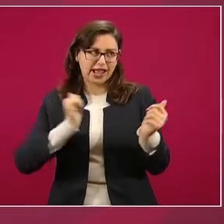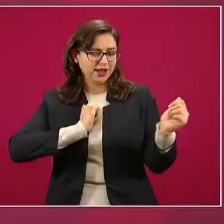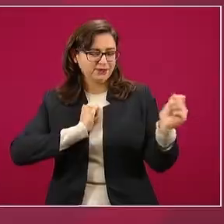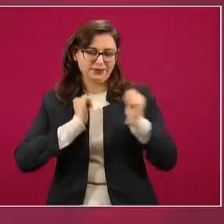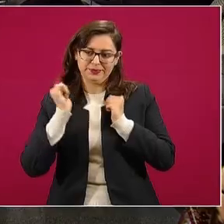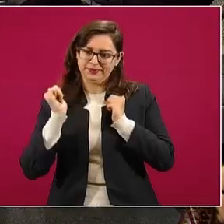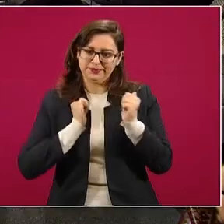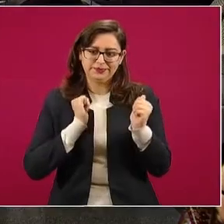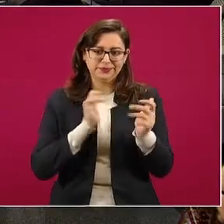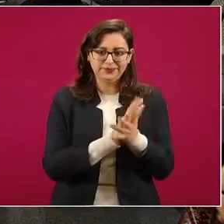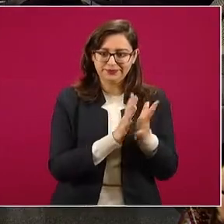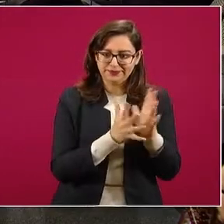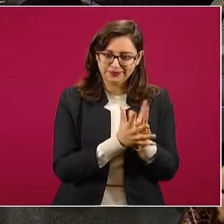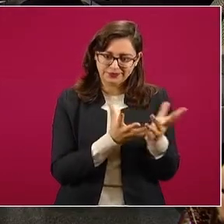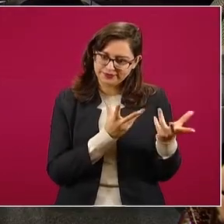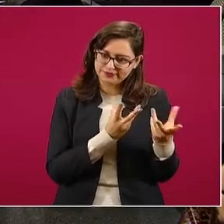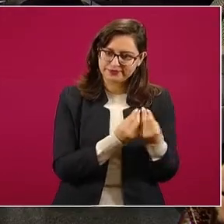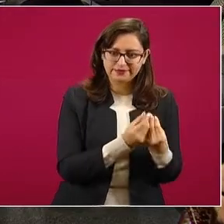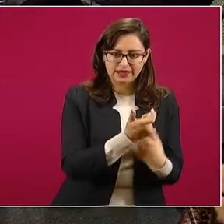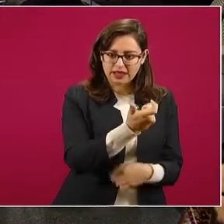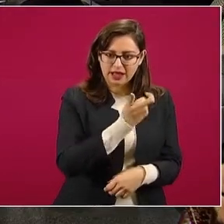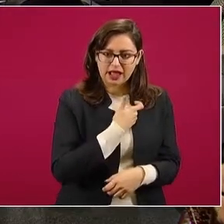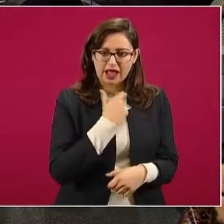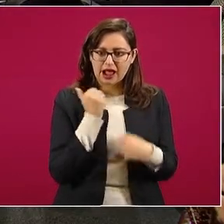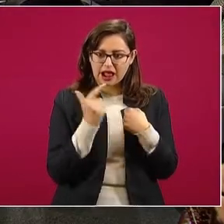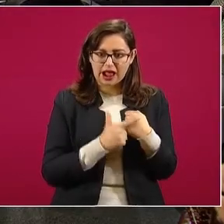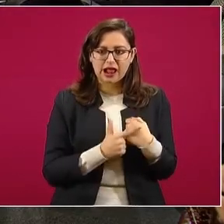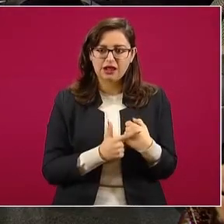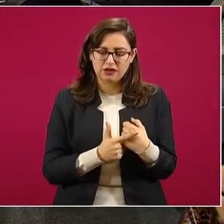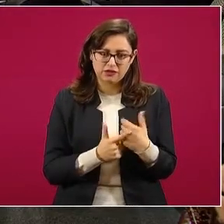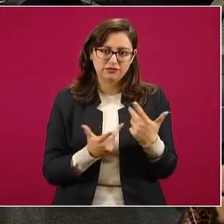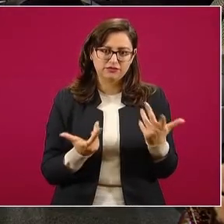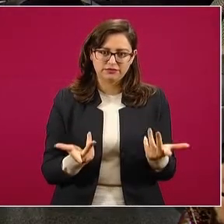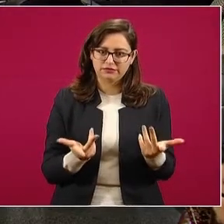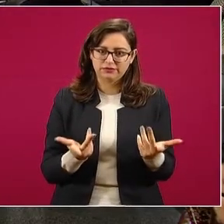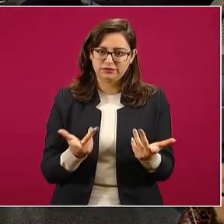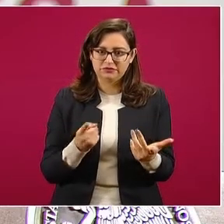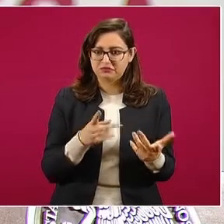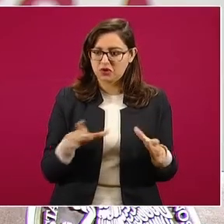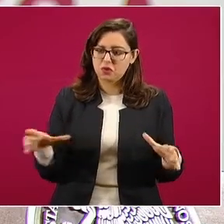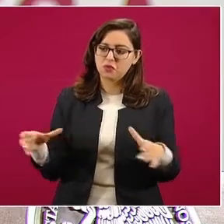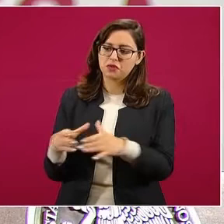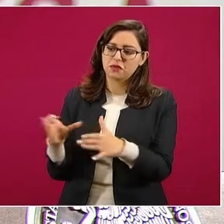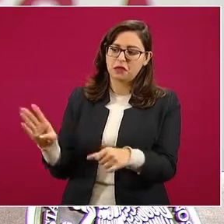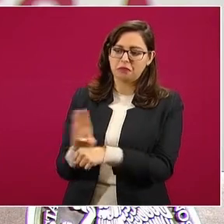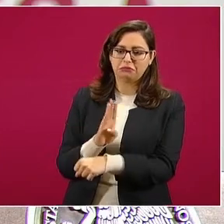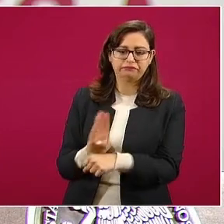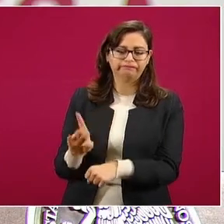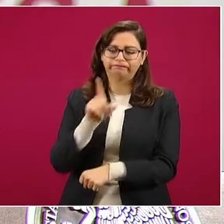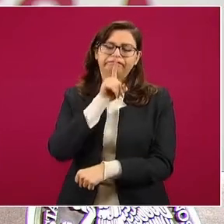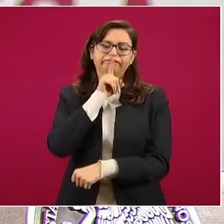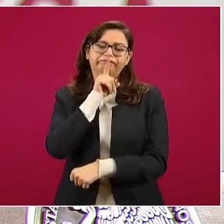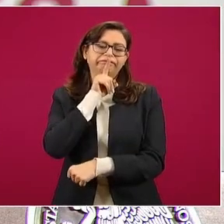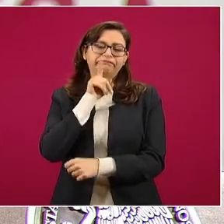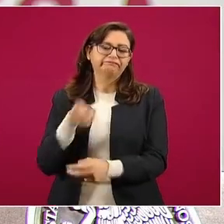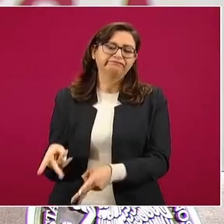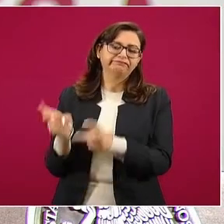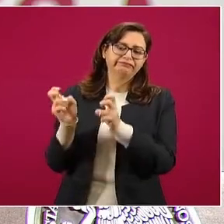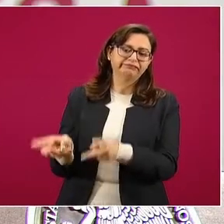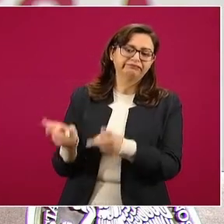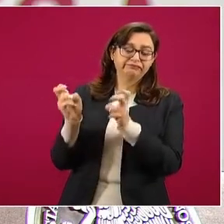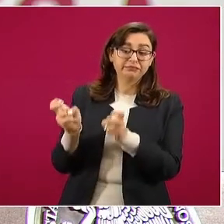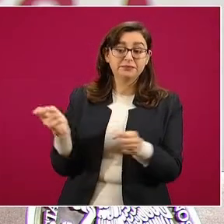comunidades, iban a saquear a las comunidades. Entonces, se crearon